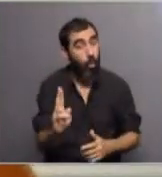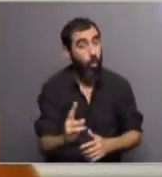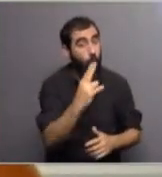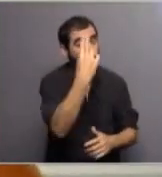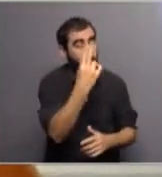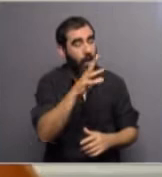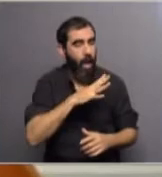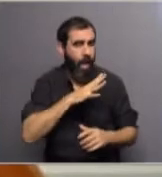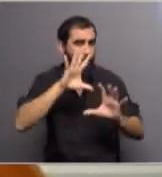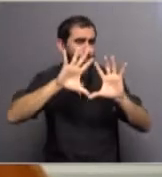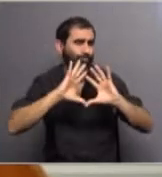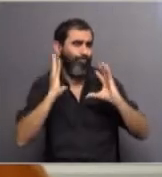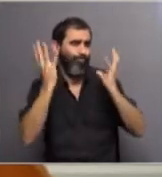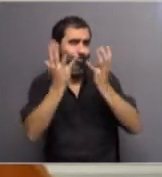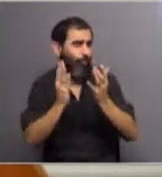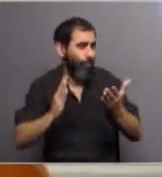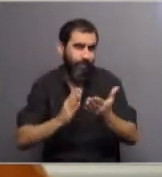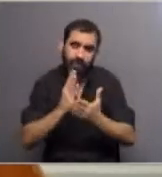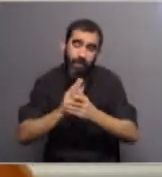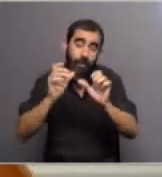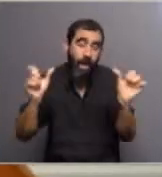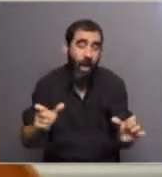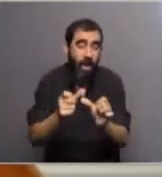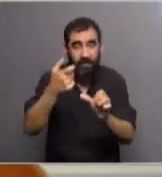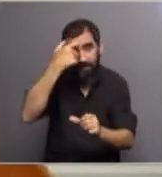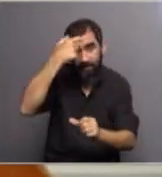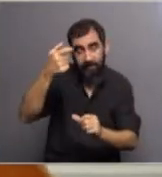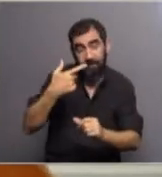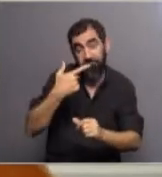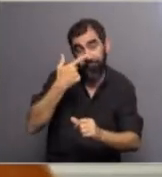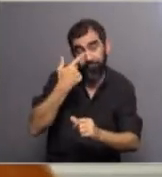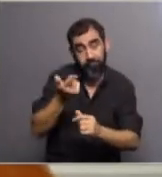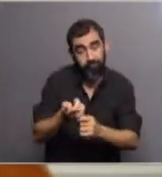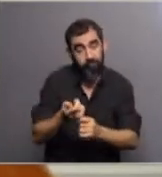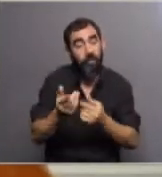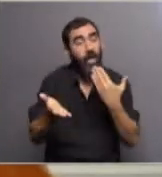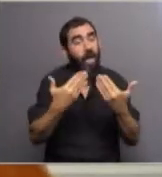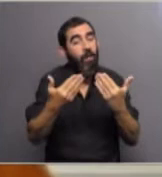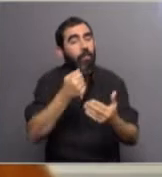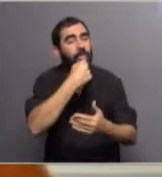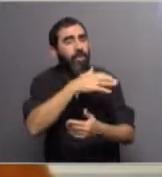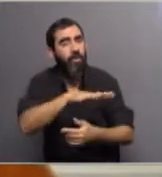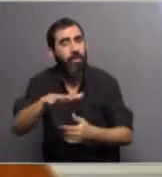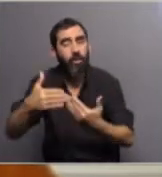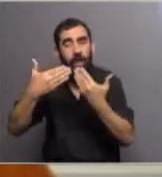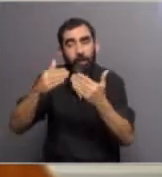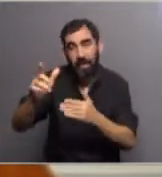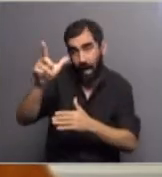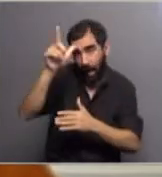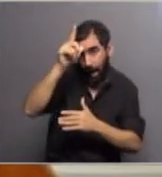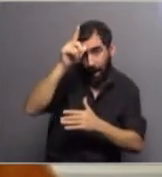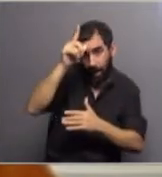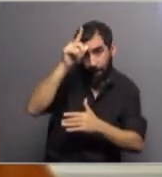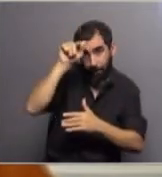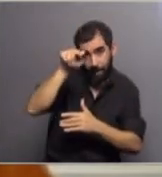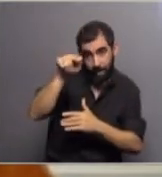de esos que hay en el mundo, haciendo ciencia interesante. Y vamos a hablar de una historia en realidad que empezó en Alemania. Empezó en